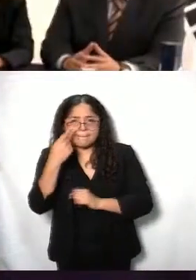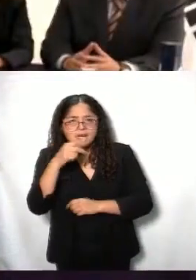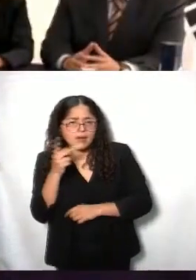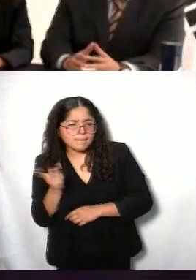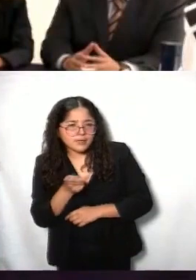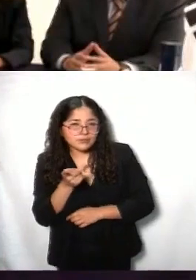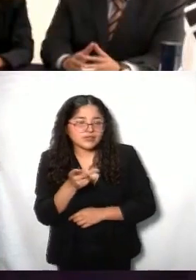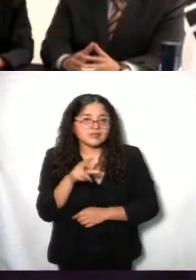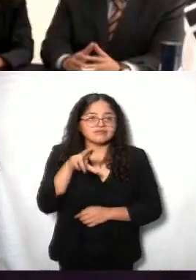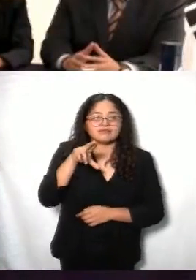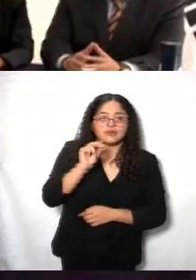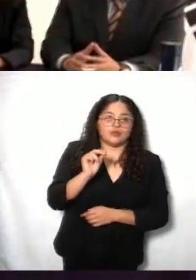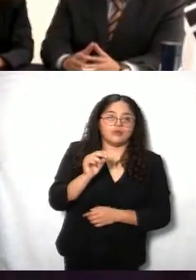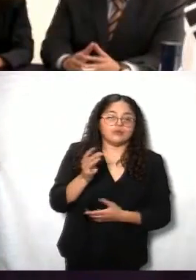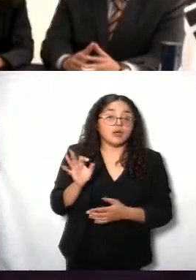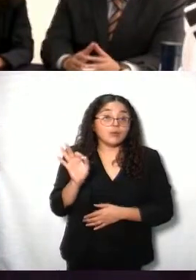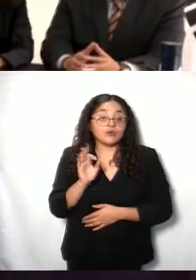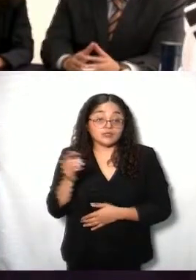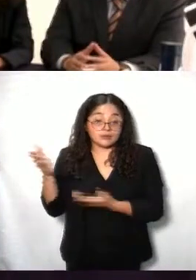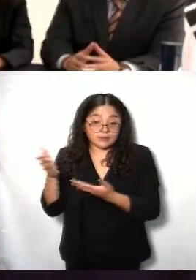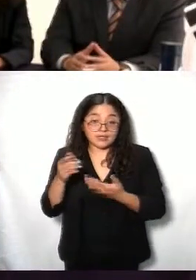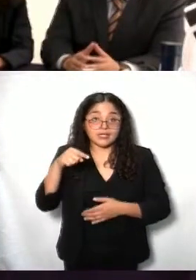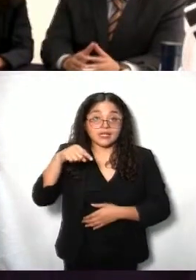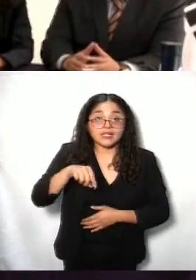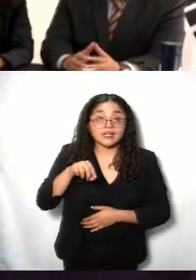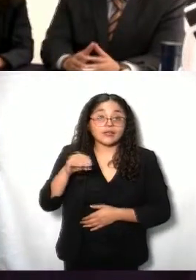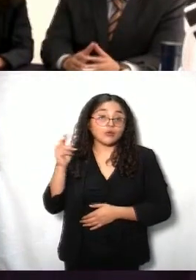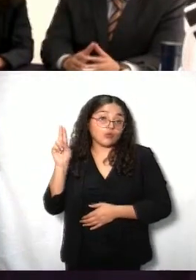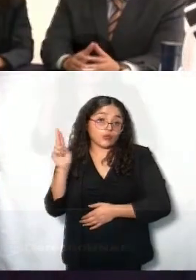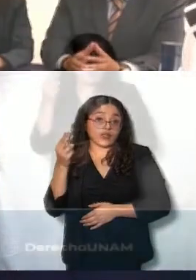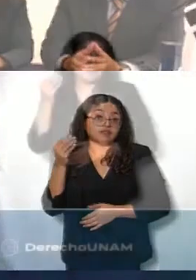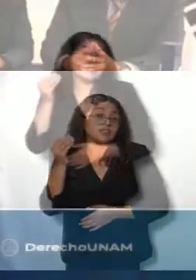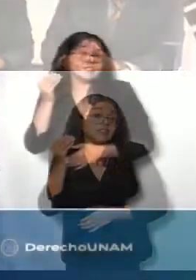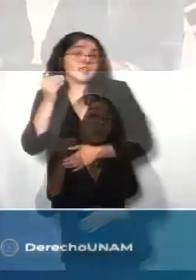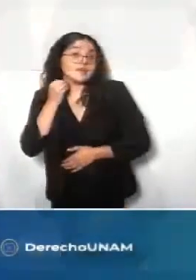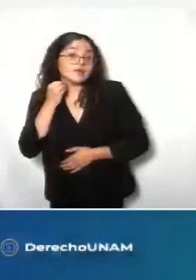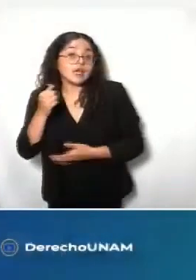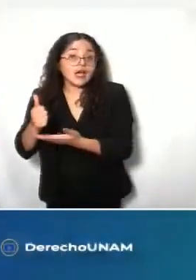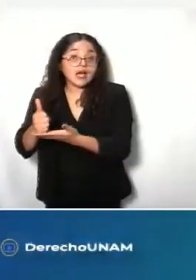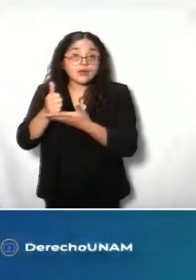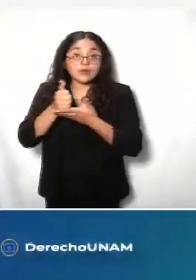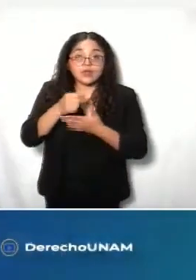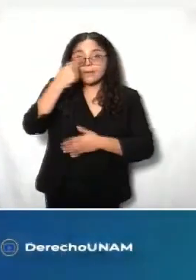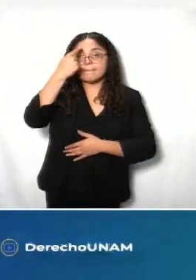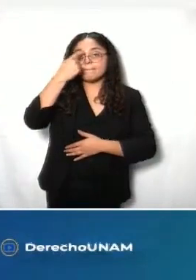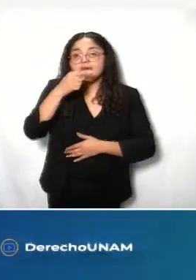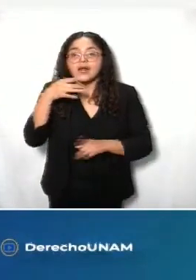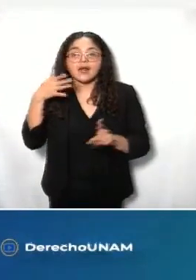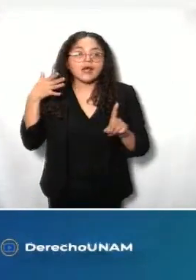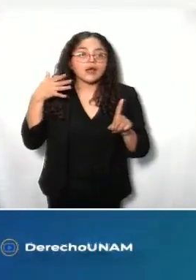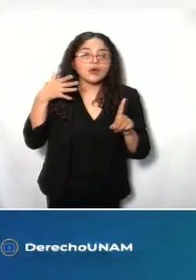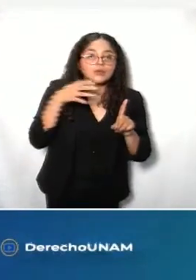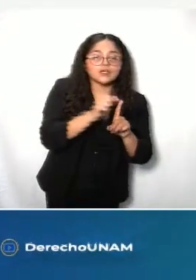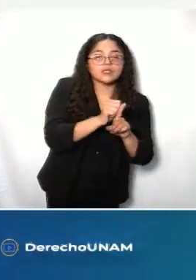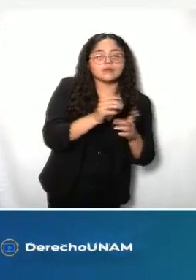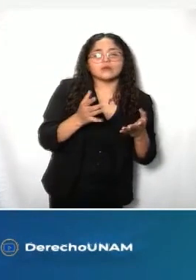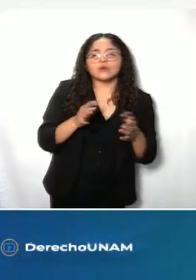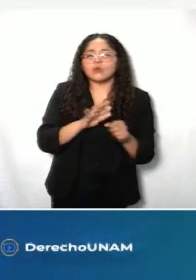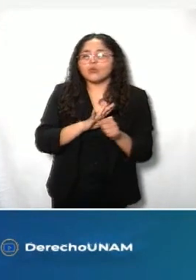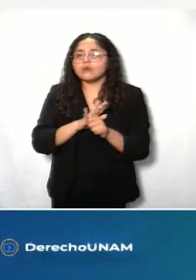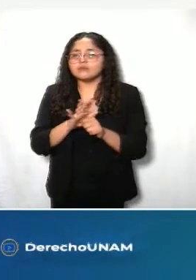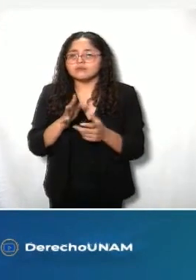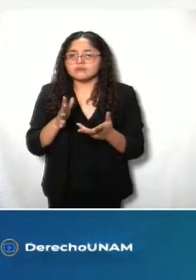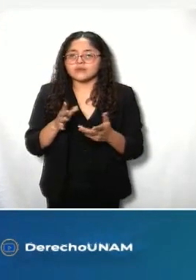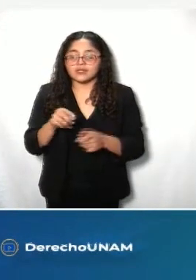aquí a la Facultad de Derecho, pues además ayuda mucho a este objetivo fundamental que